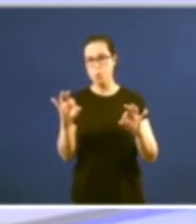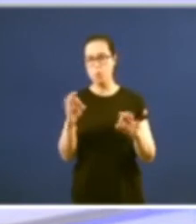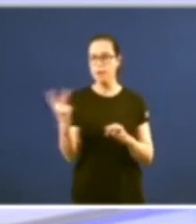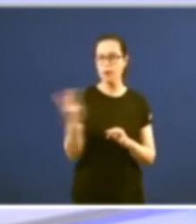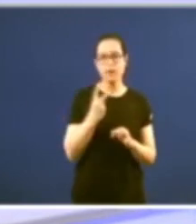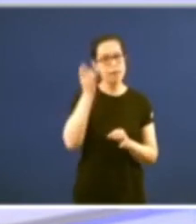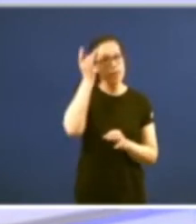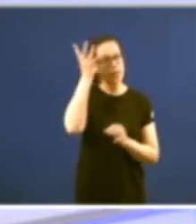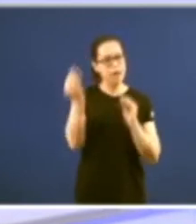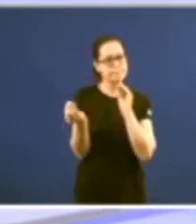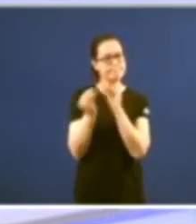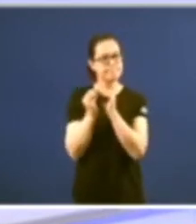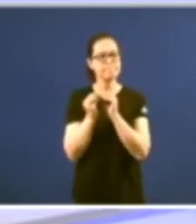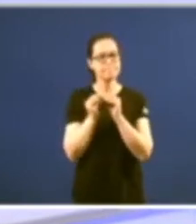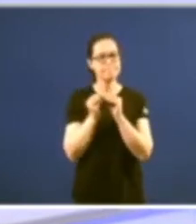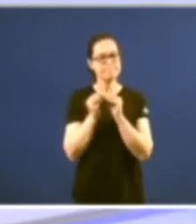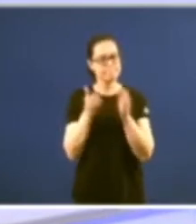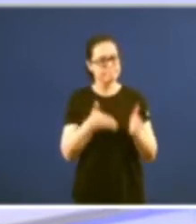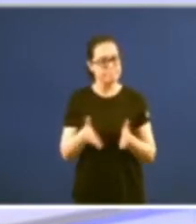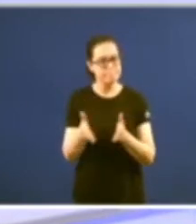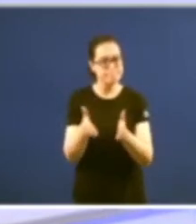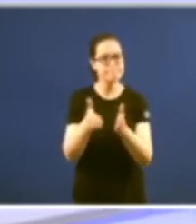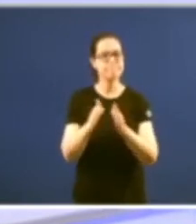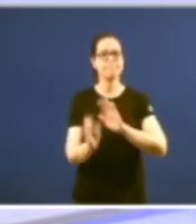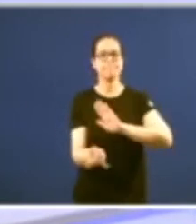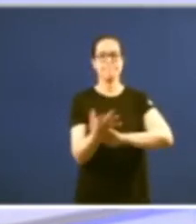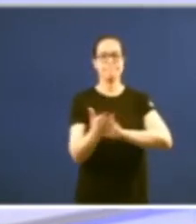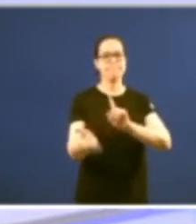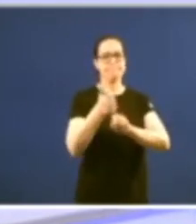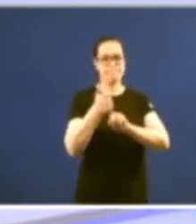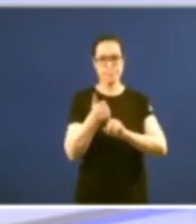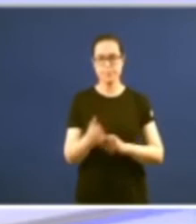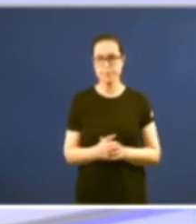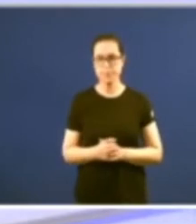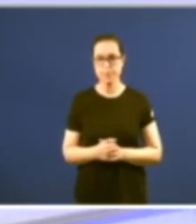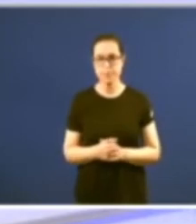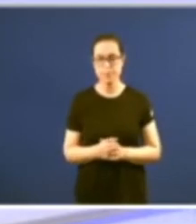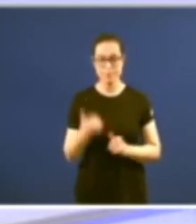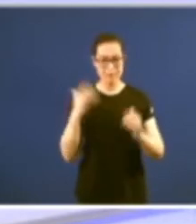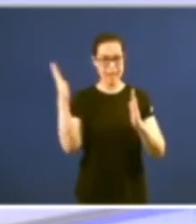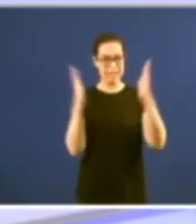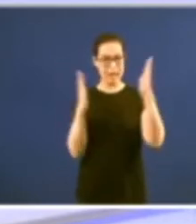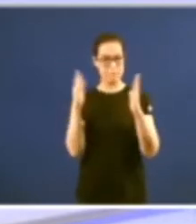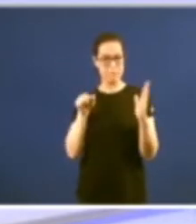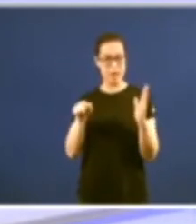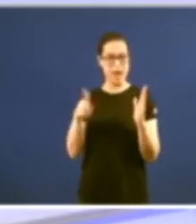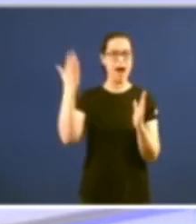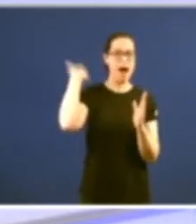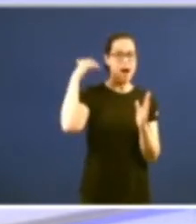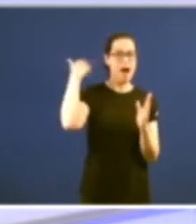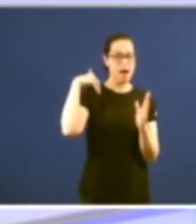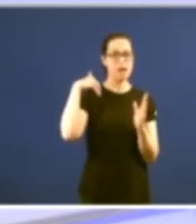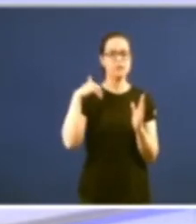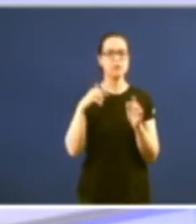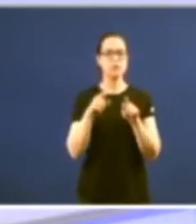camiñar xuntos para favorecer ese clima de construcción entre as dúas partes aquella etapa caracterizouse por un